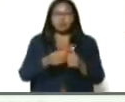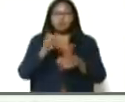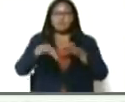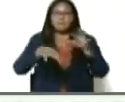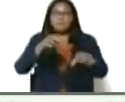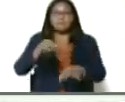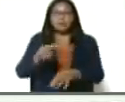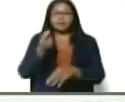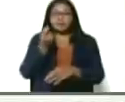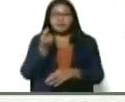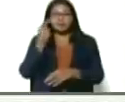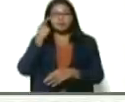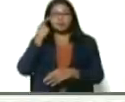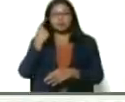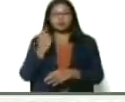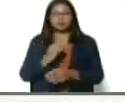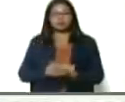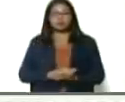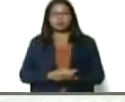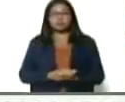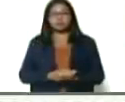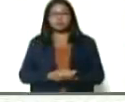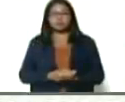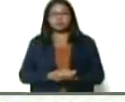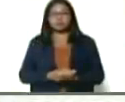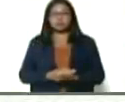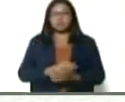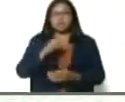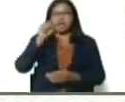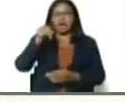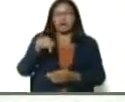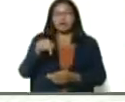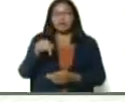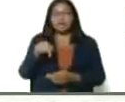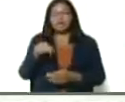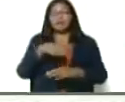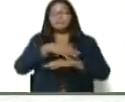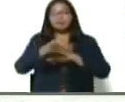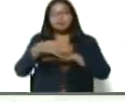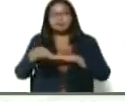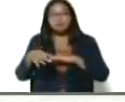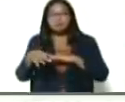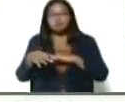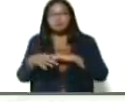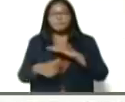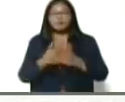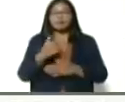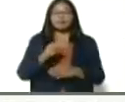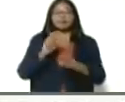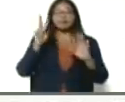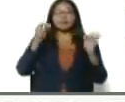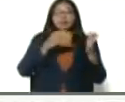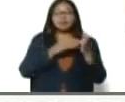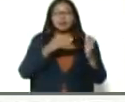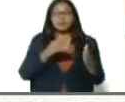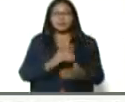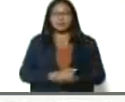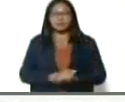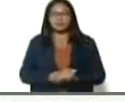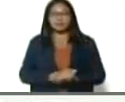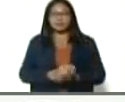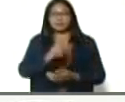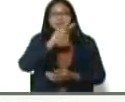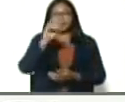es importante señalar, que acá en el municipio Turén, se están sembrando, más de 70 mil hectáreas, o se van a cosechar,